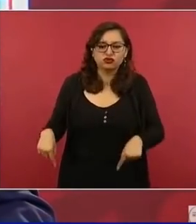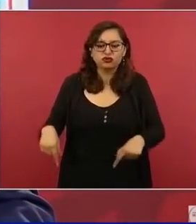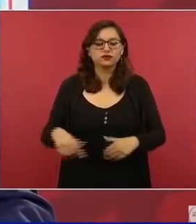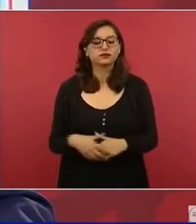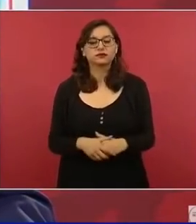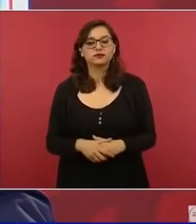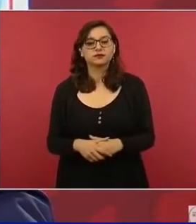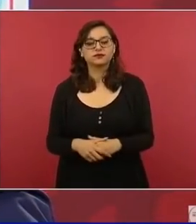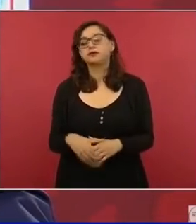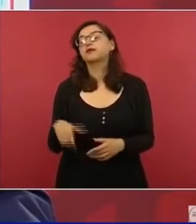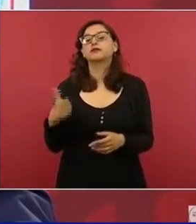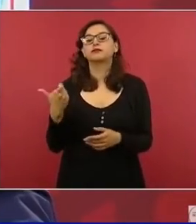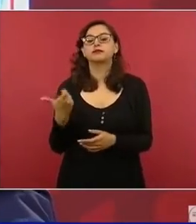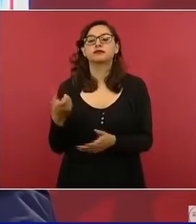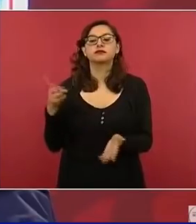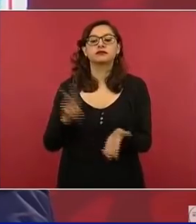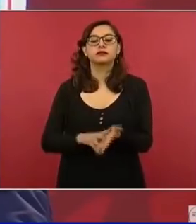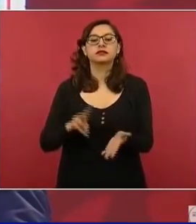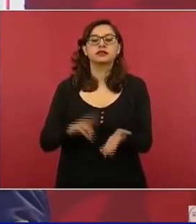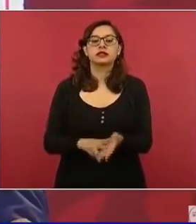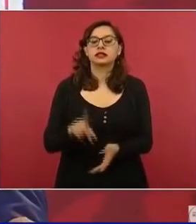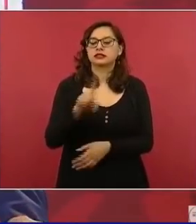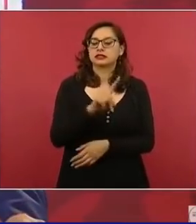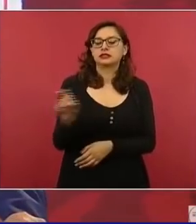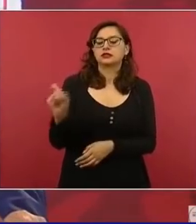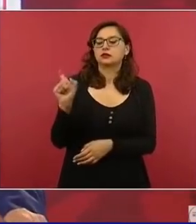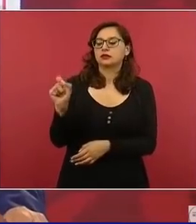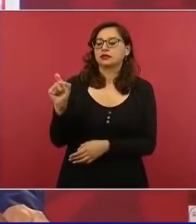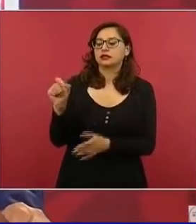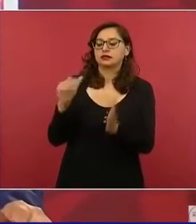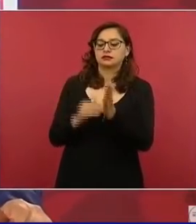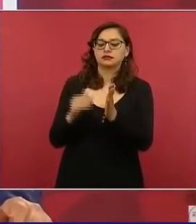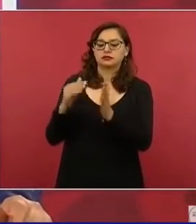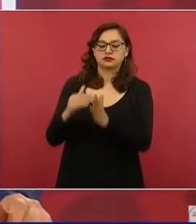valuada en 120 millones de pesos.